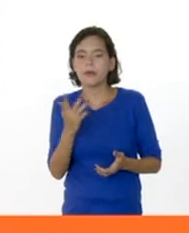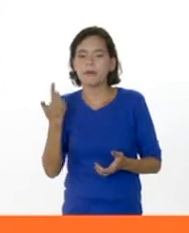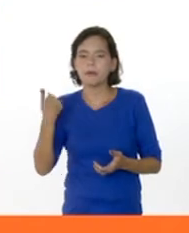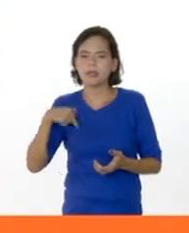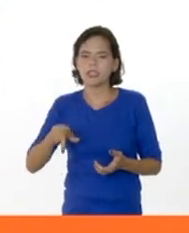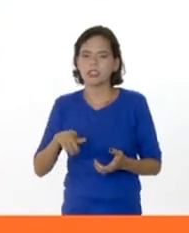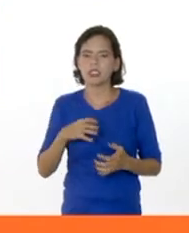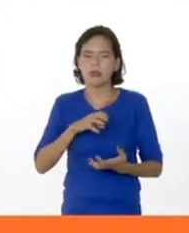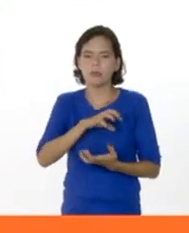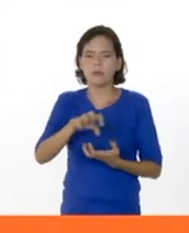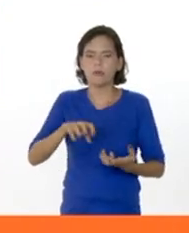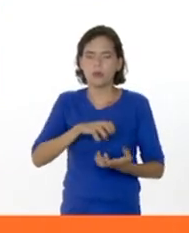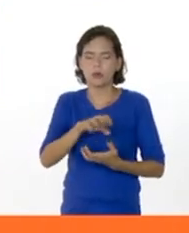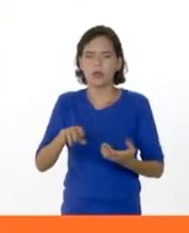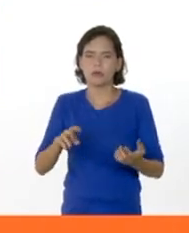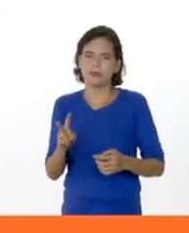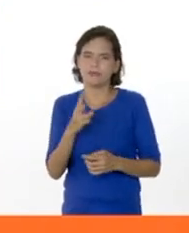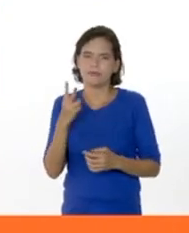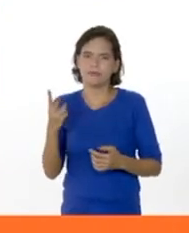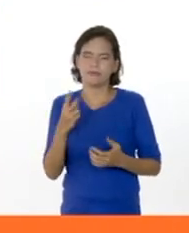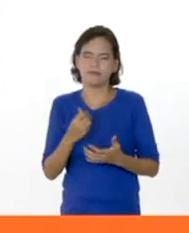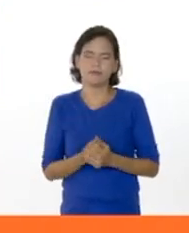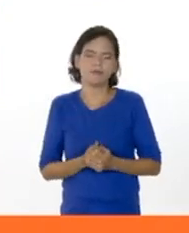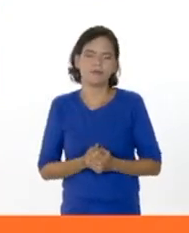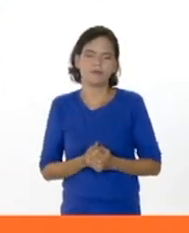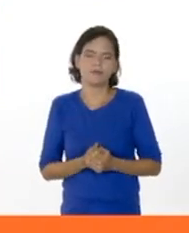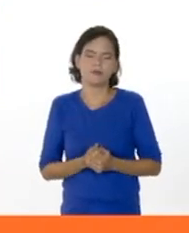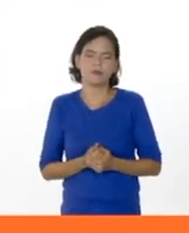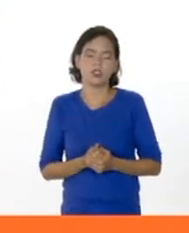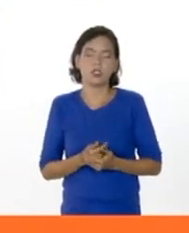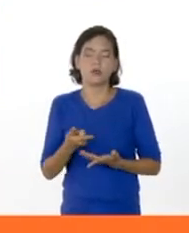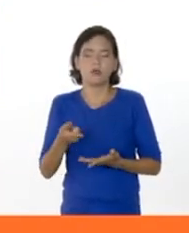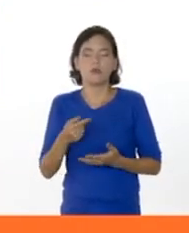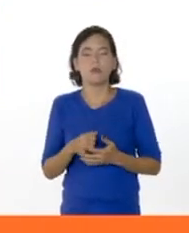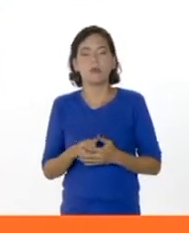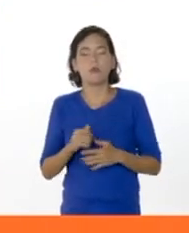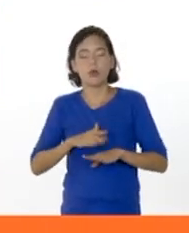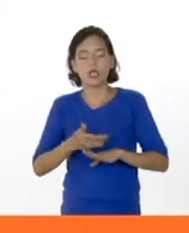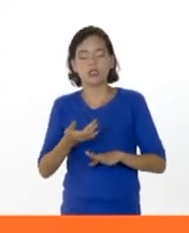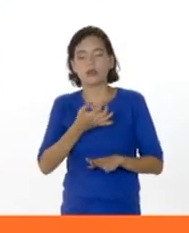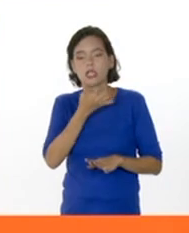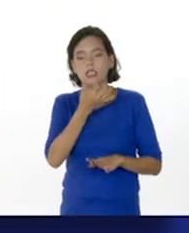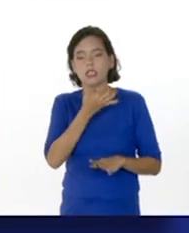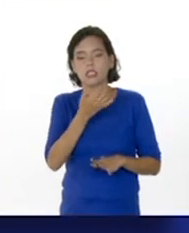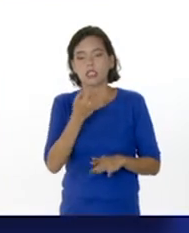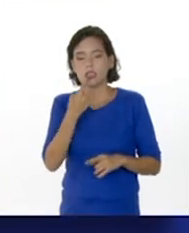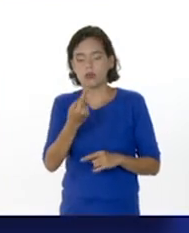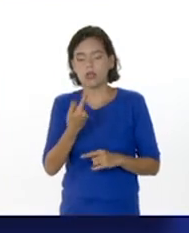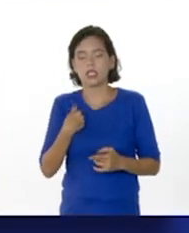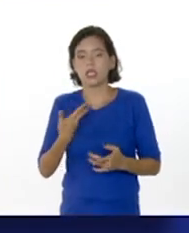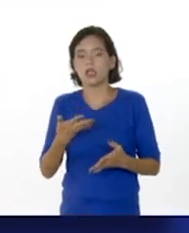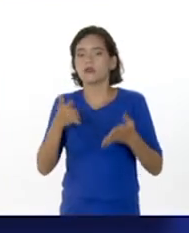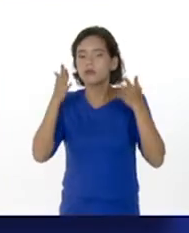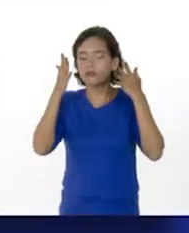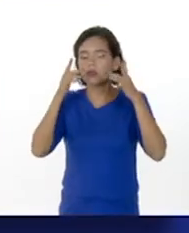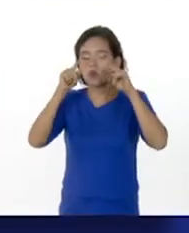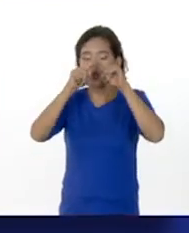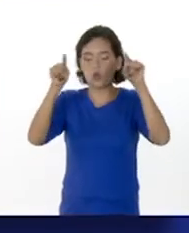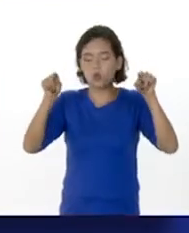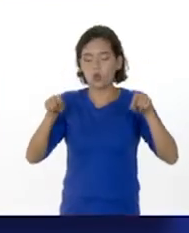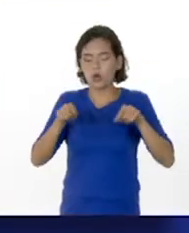problemas secundarios. Por esa razón, en la tarde de hoy, les quiero sugerir un cuadro